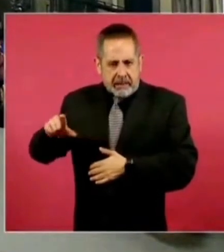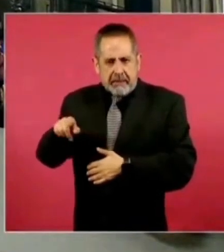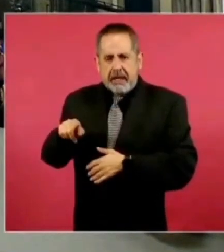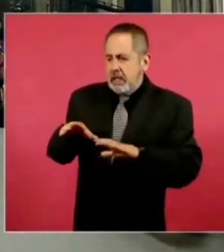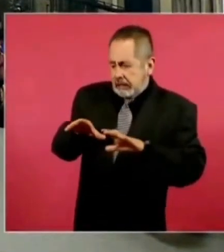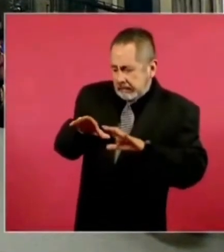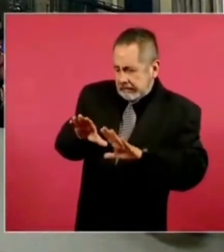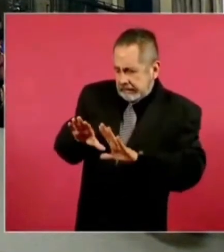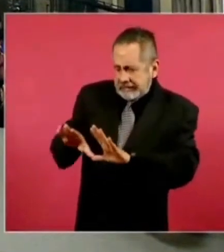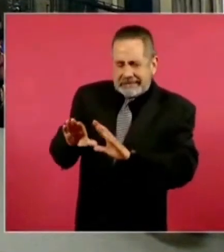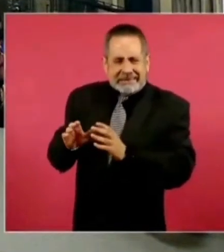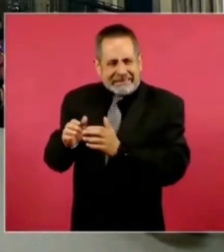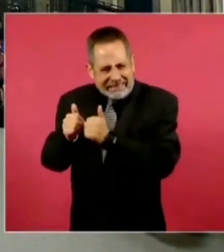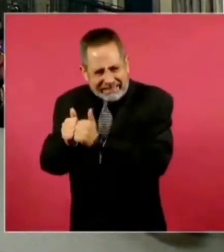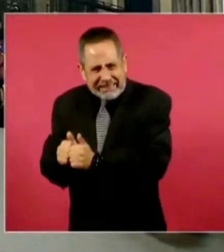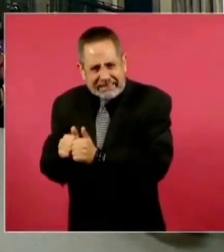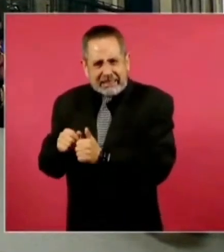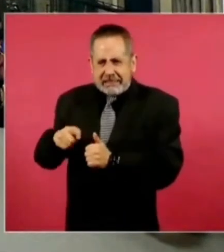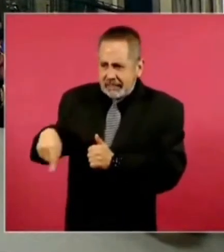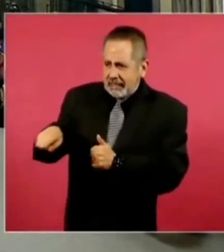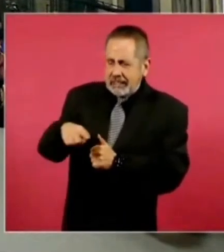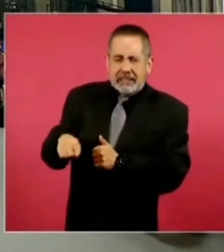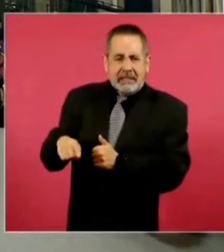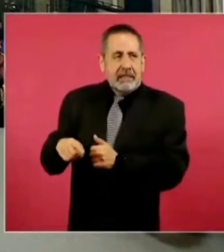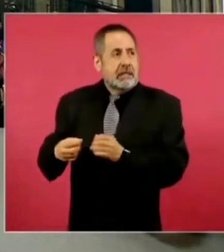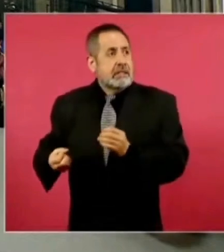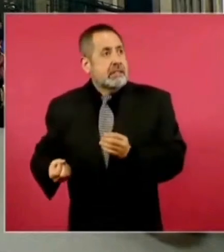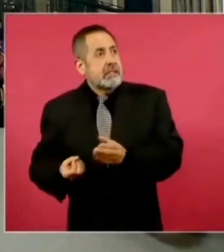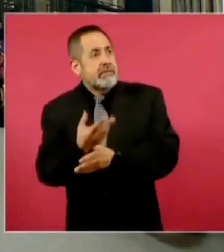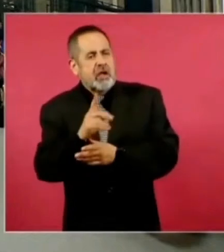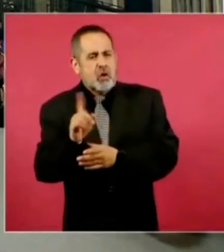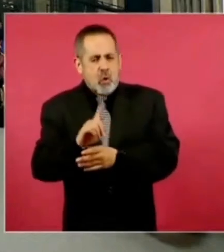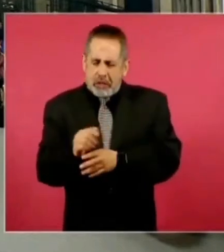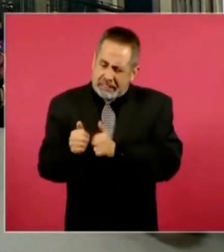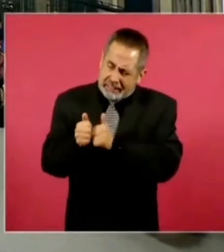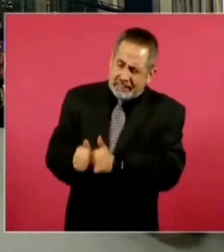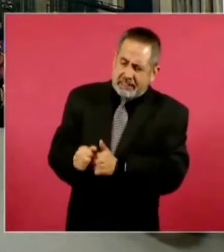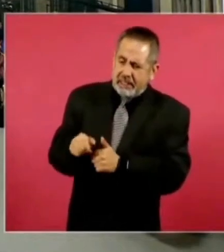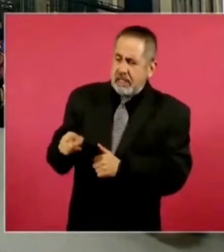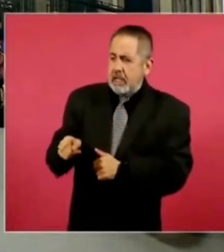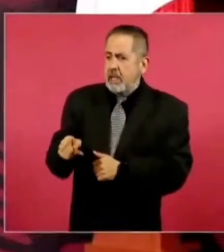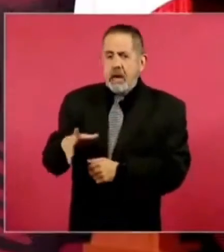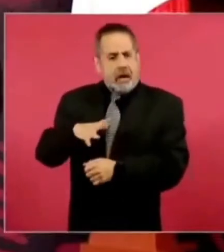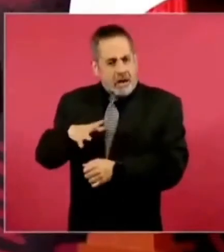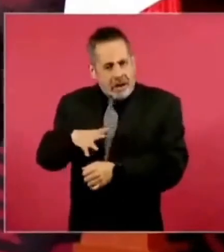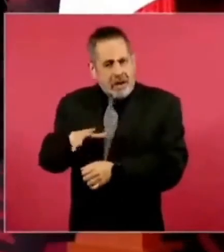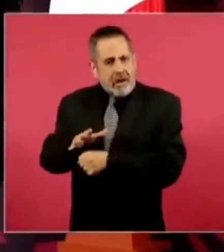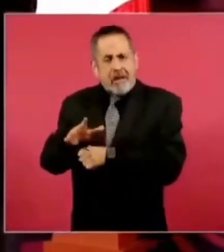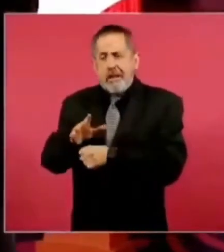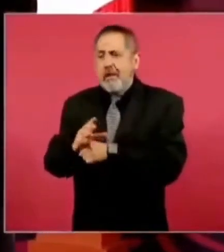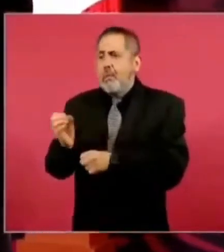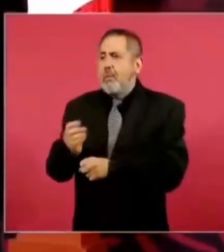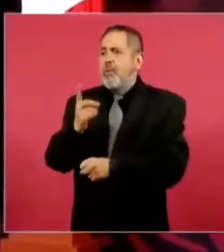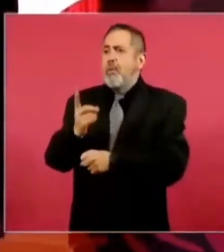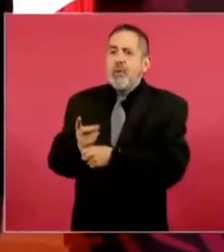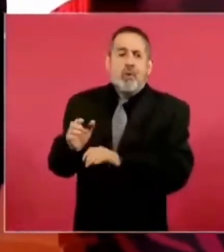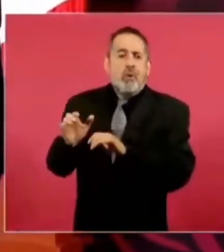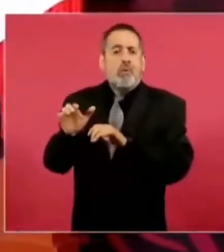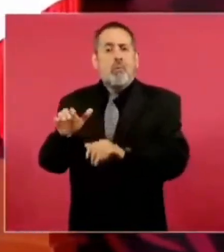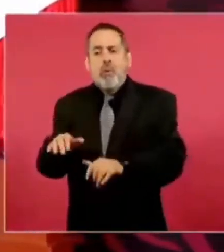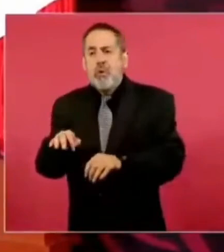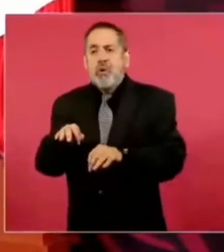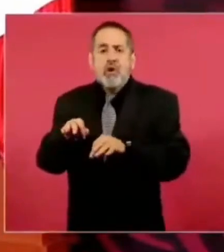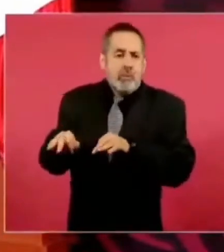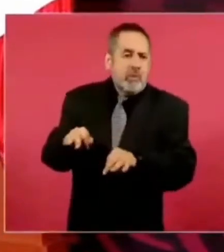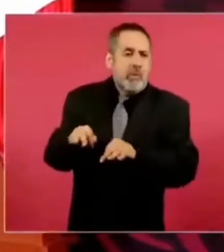para que la gente tenga oportunidades de trabajo.